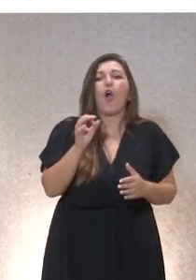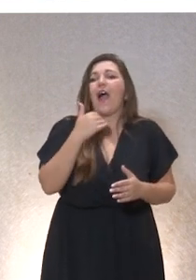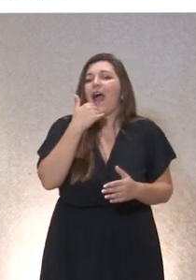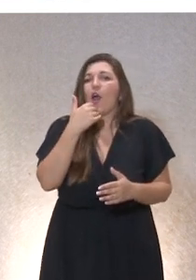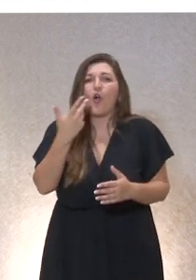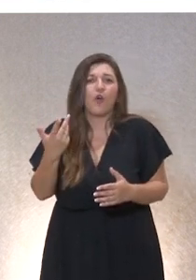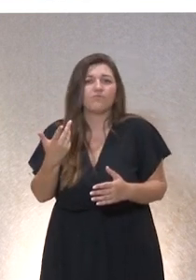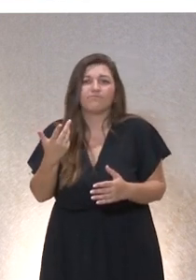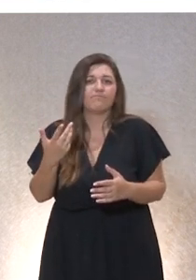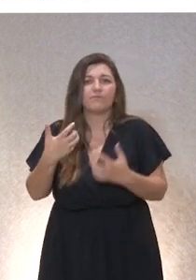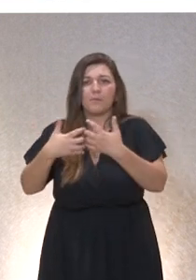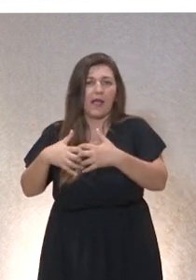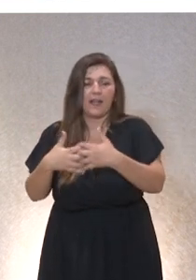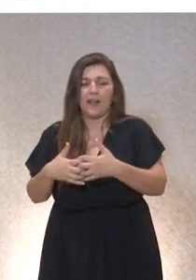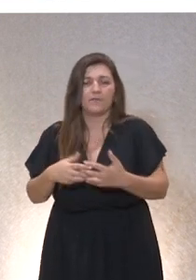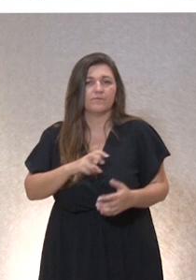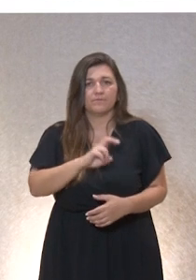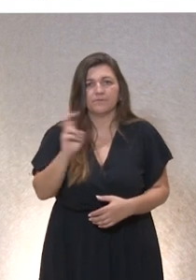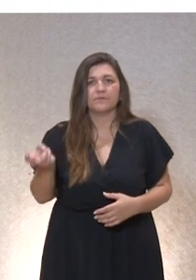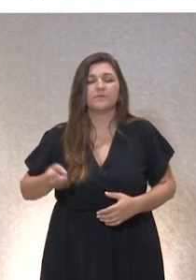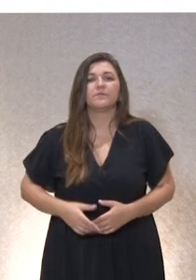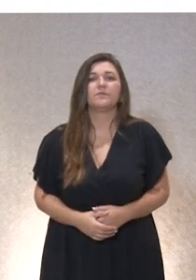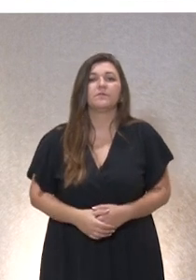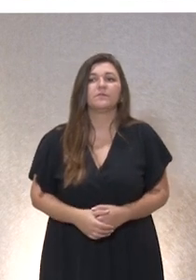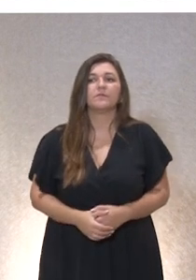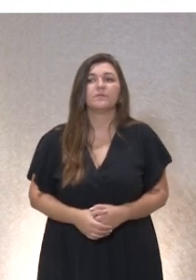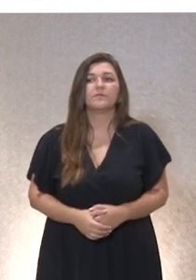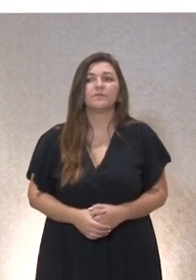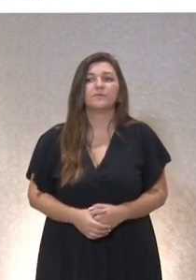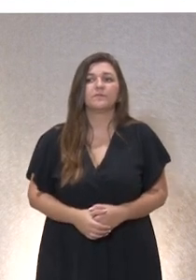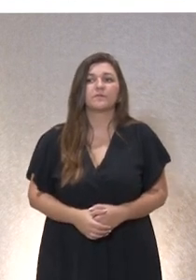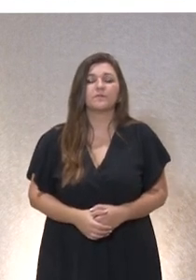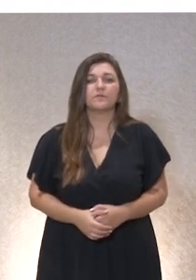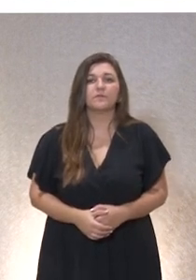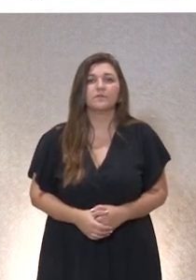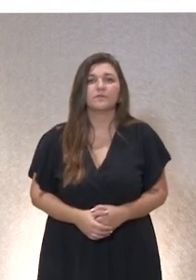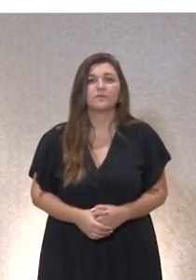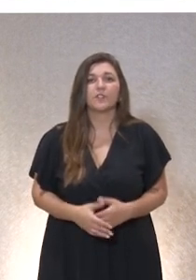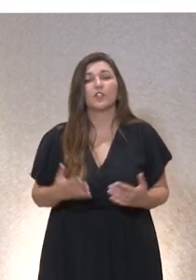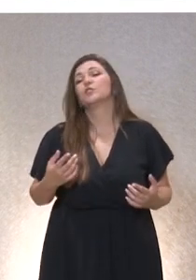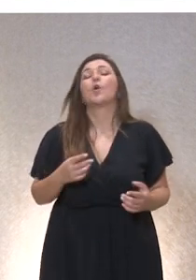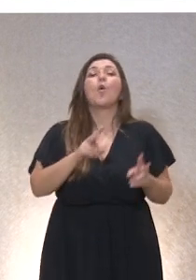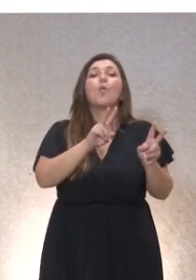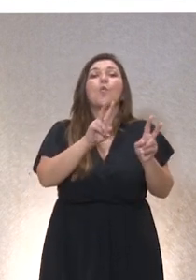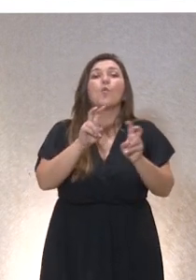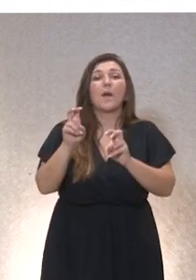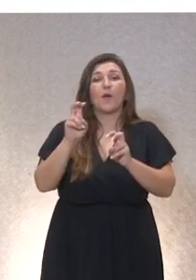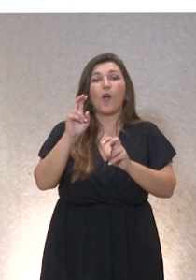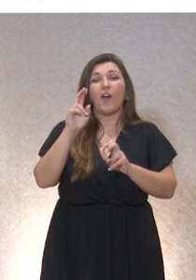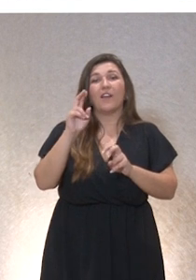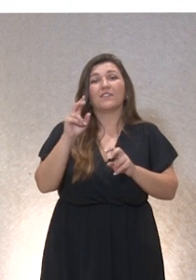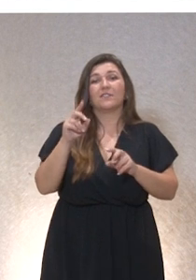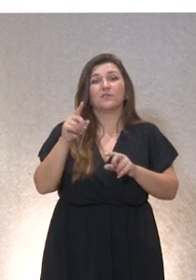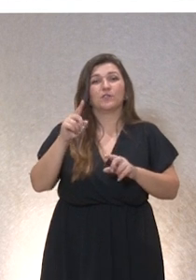etc. Hay en los nuevos obispos y sacerdotes de la inteligencia